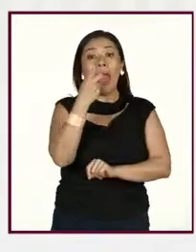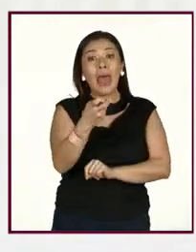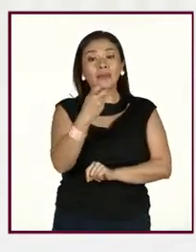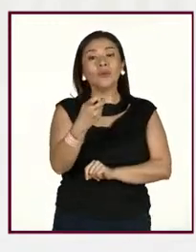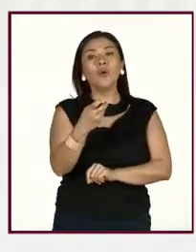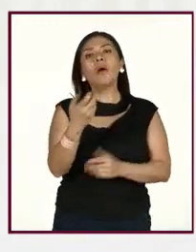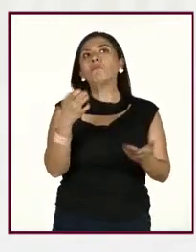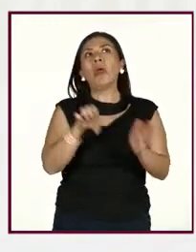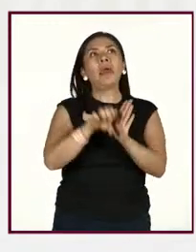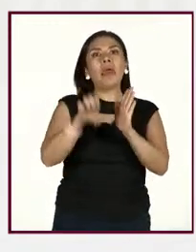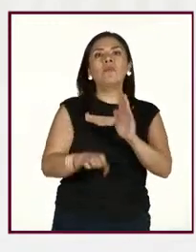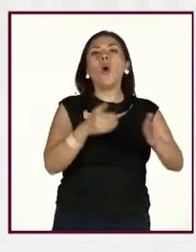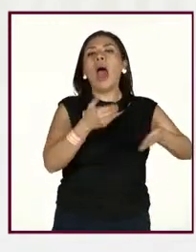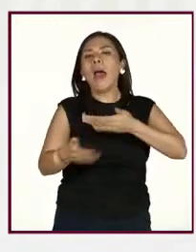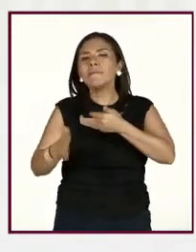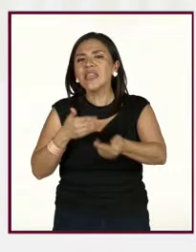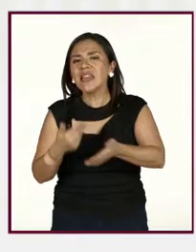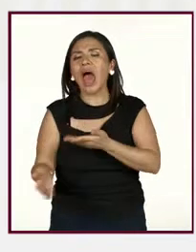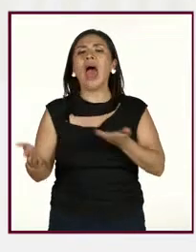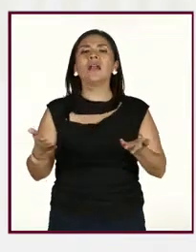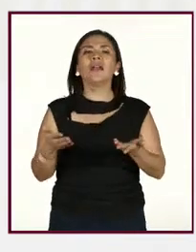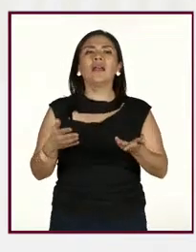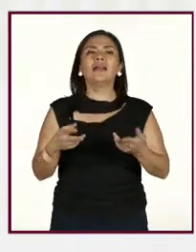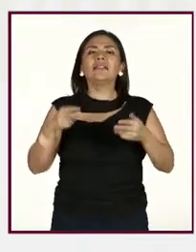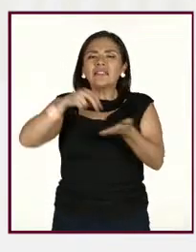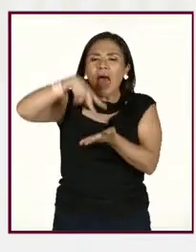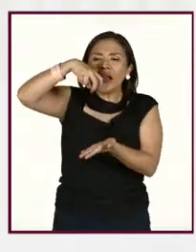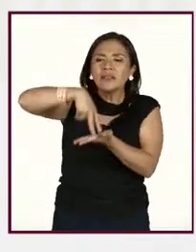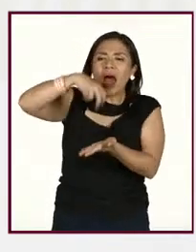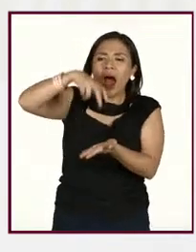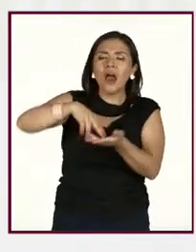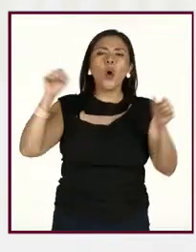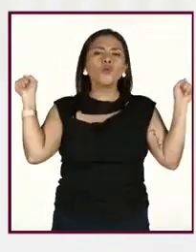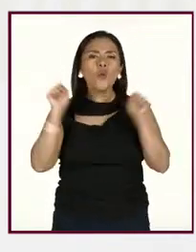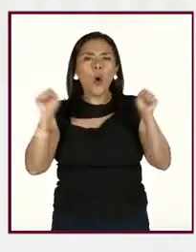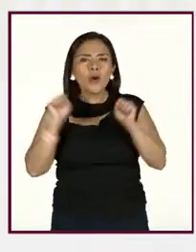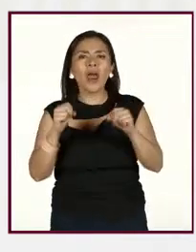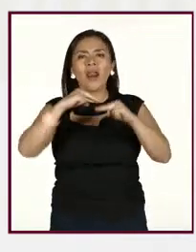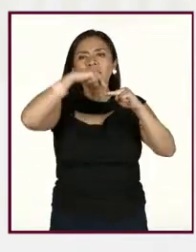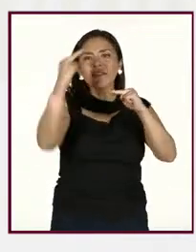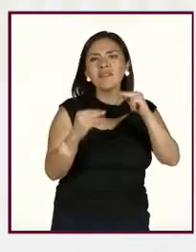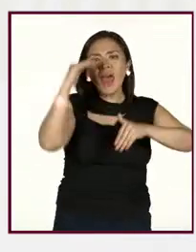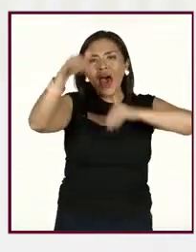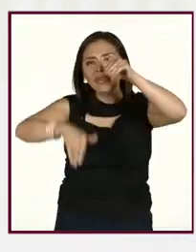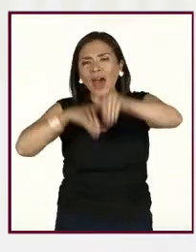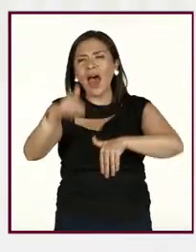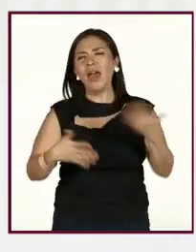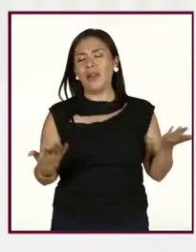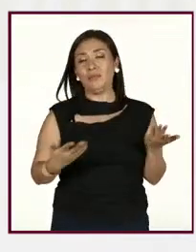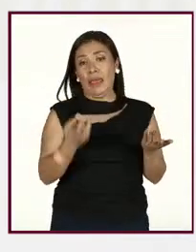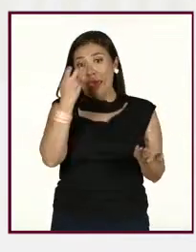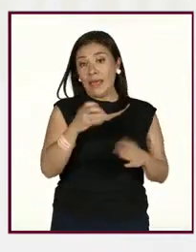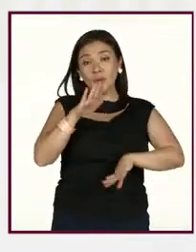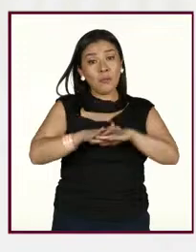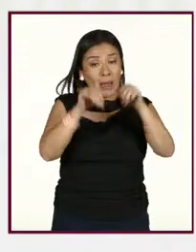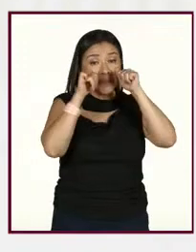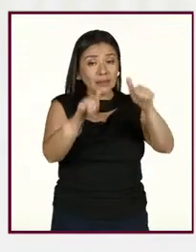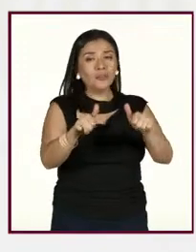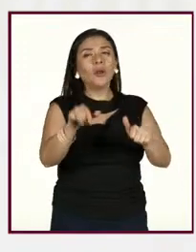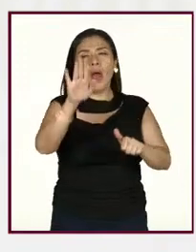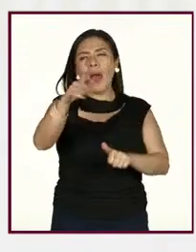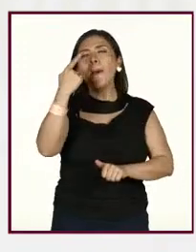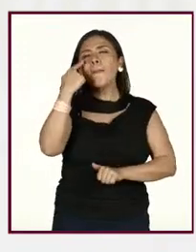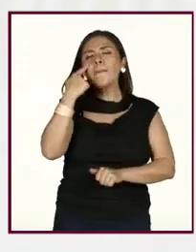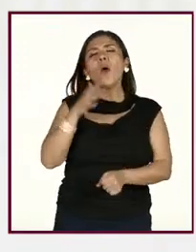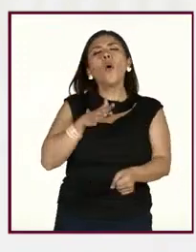caminar, saltar, correr, nadar. Y aquí hay que prestar atención también, ¿qué tenemos,